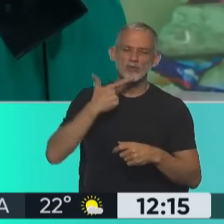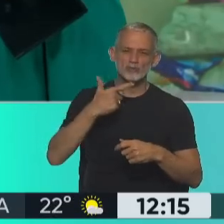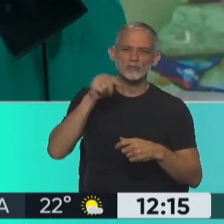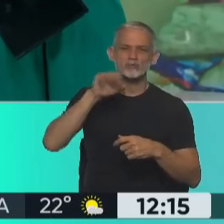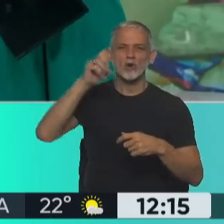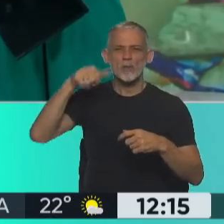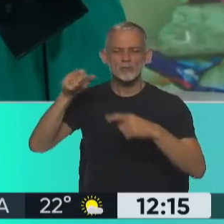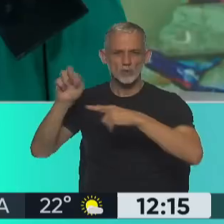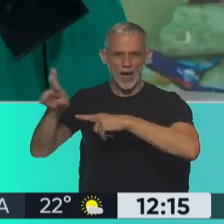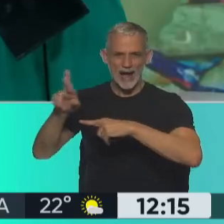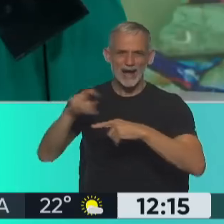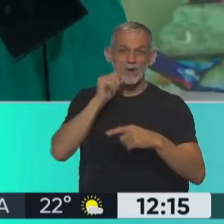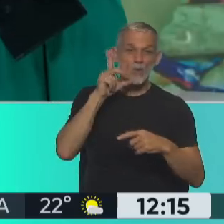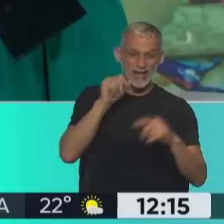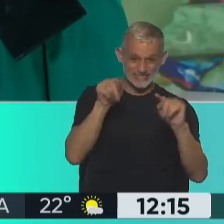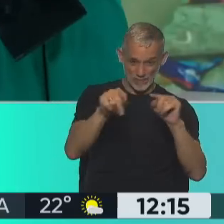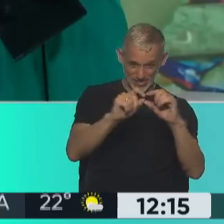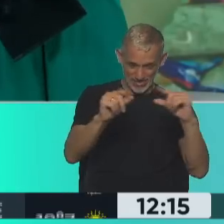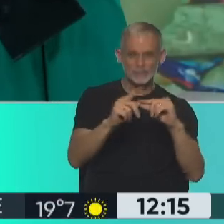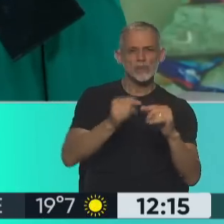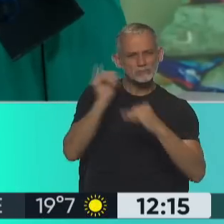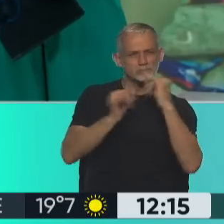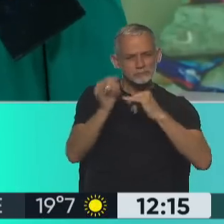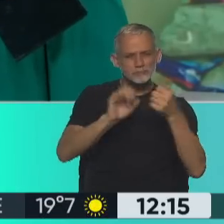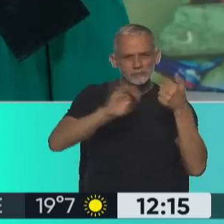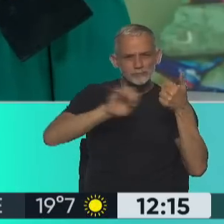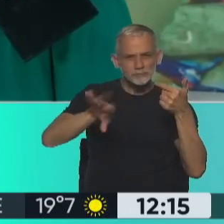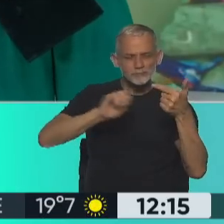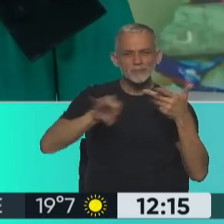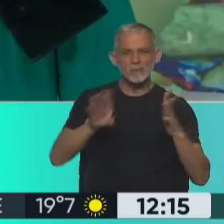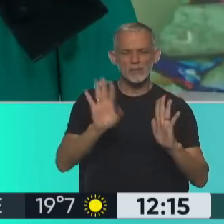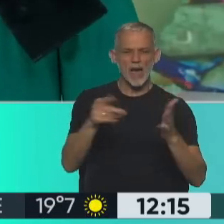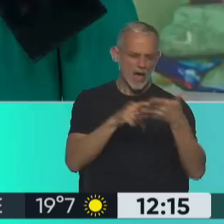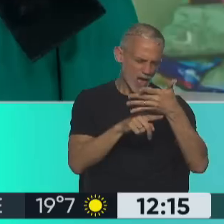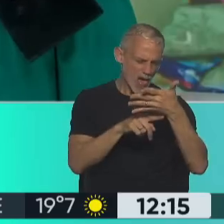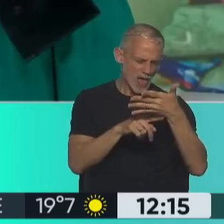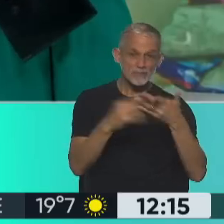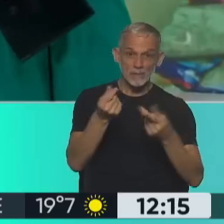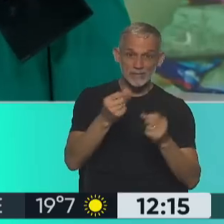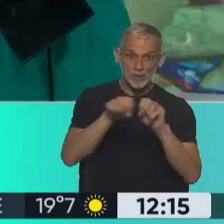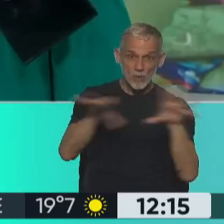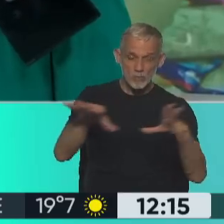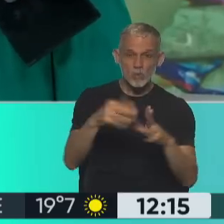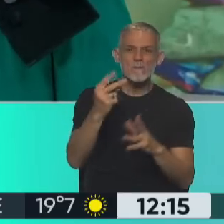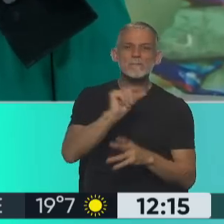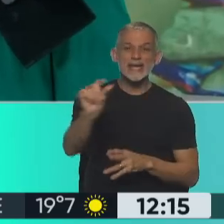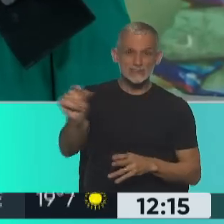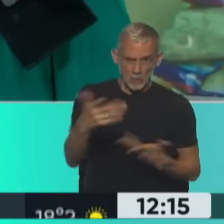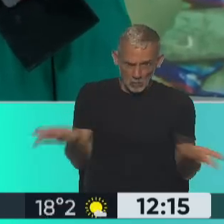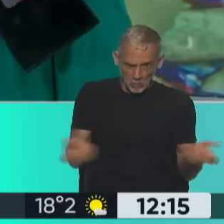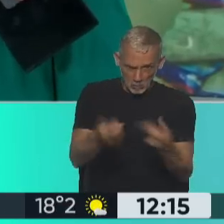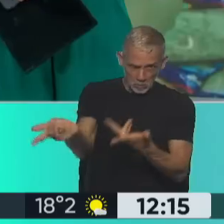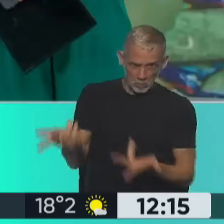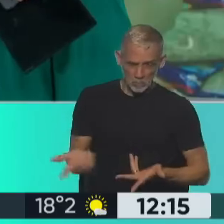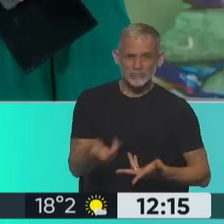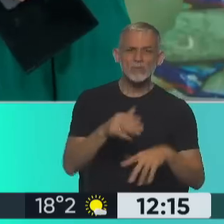ahí donde hay un número de WhatsApp, nosotros les vamos pasando toda la información, para que realmente esta inyección de dinero llegue al bolsillo de los monotributistas y